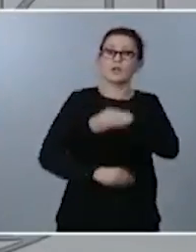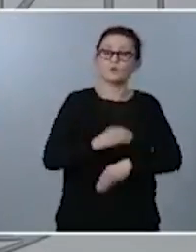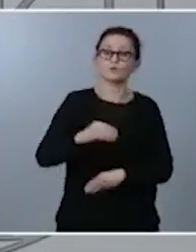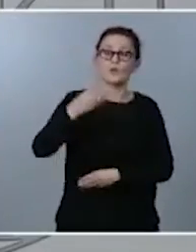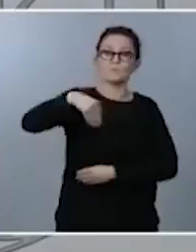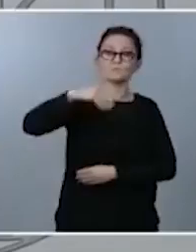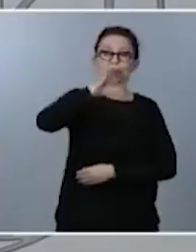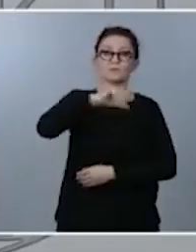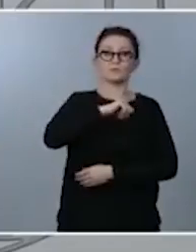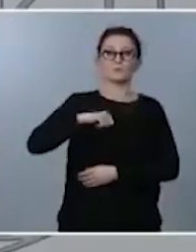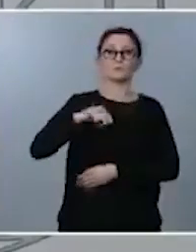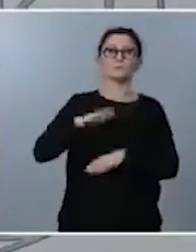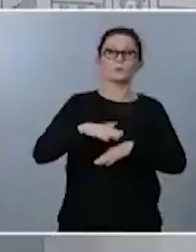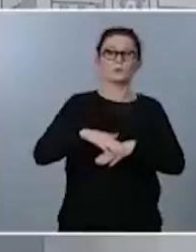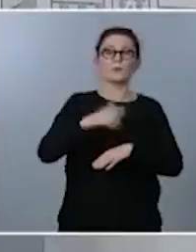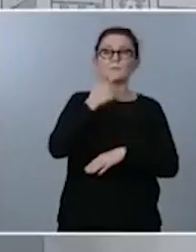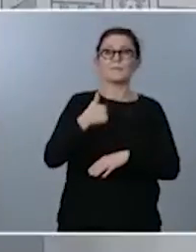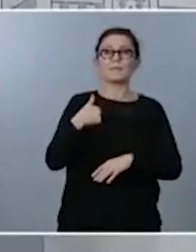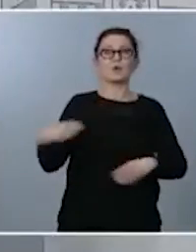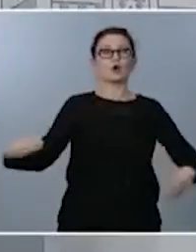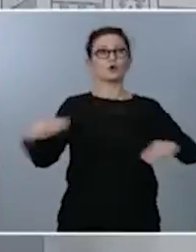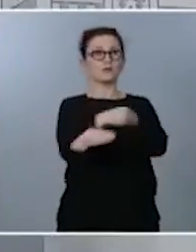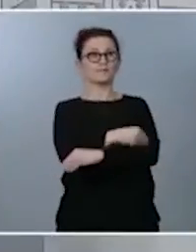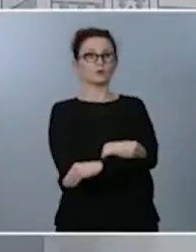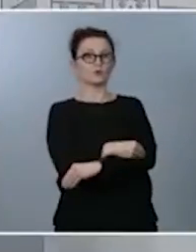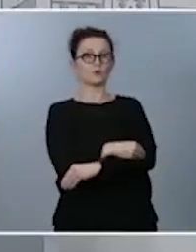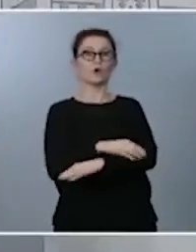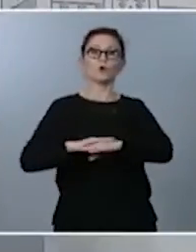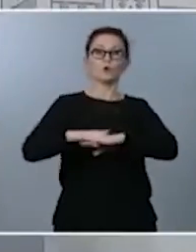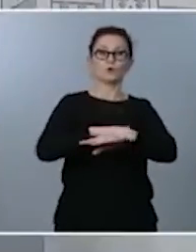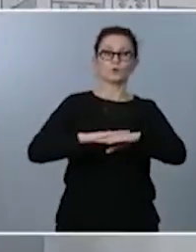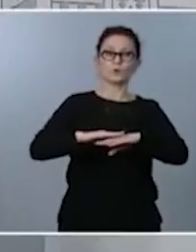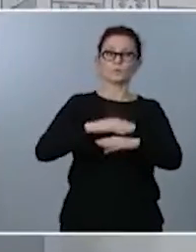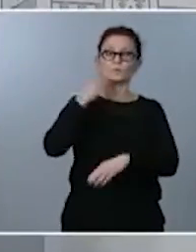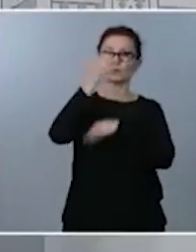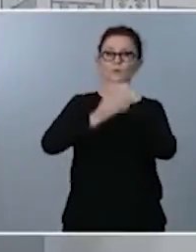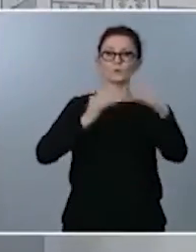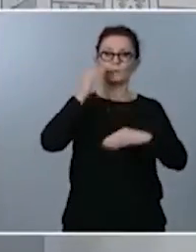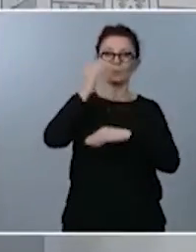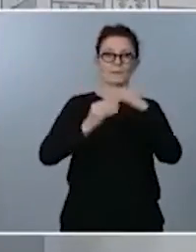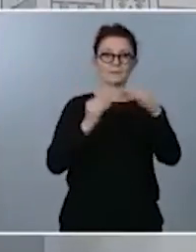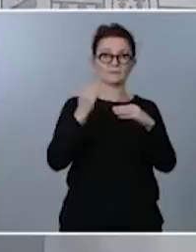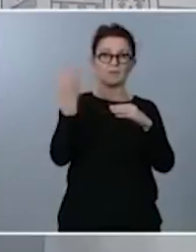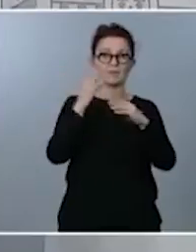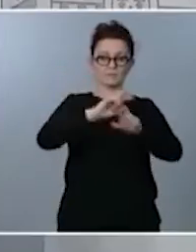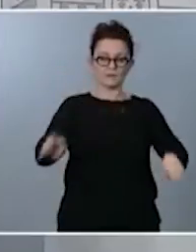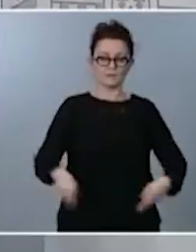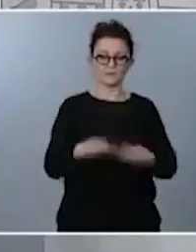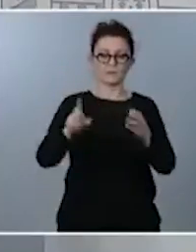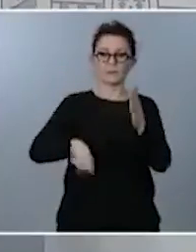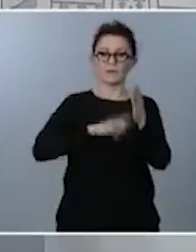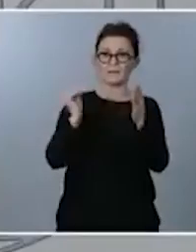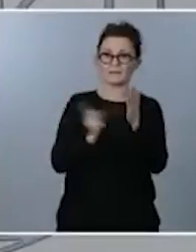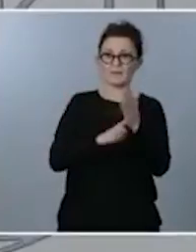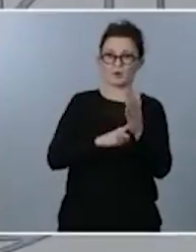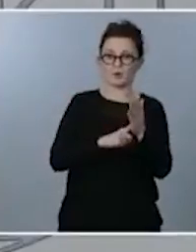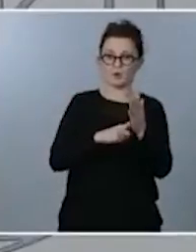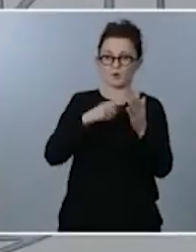si eso no es contradictorio con que el gobierno piensa que no tiene que haber una reforma de la legislación ordinaria